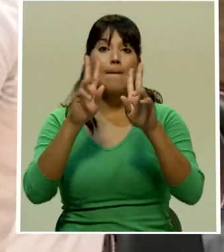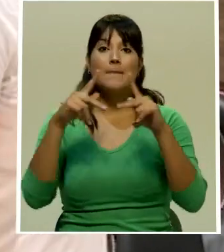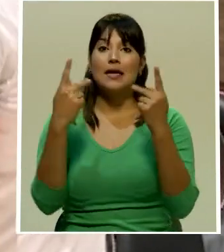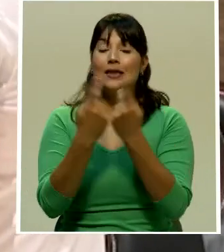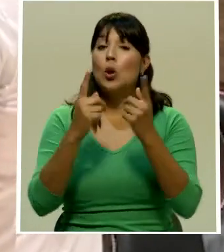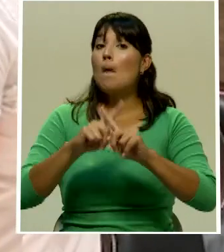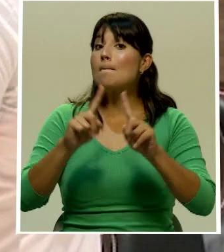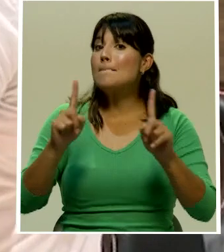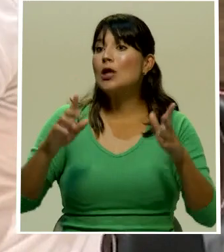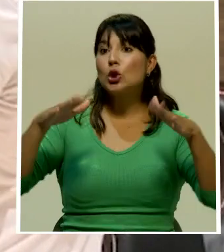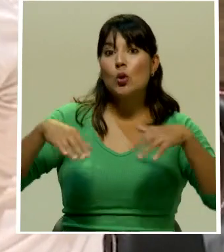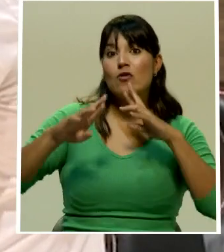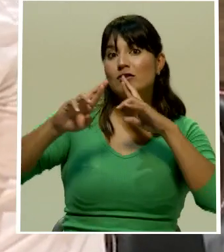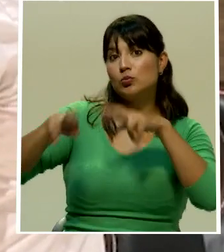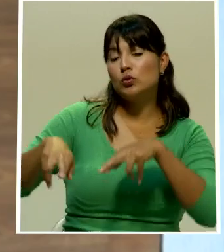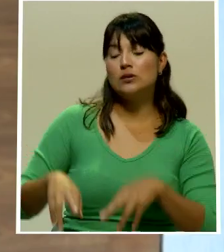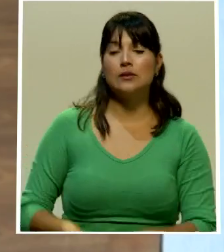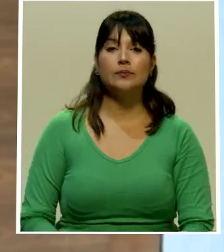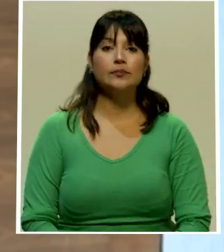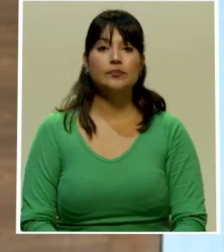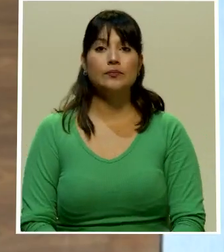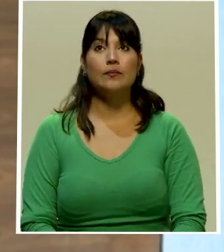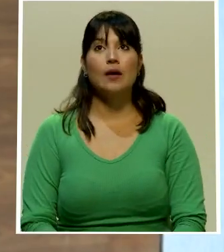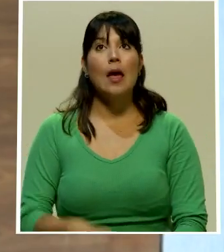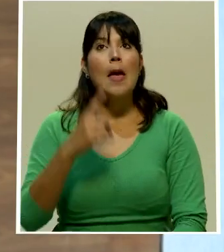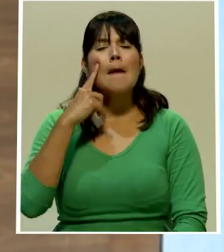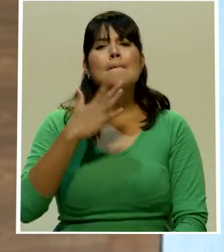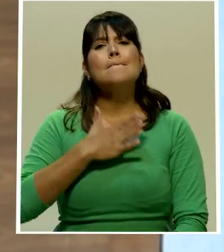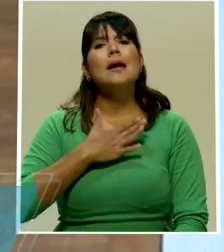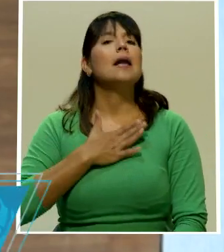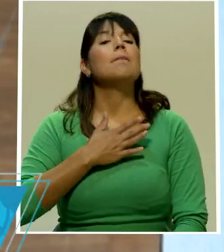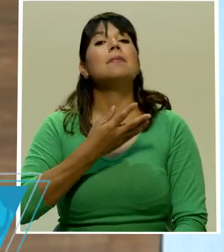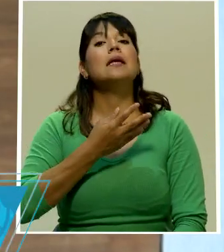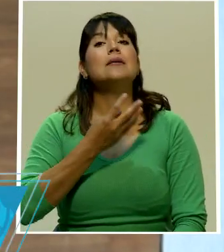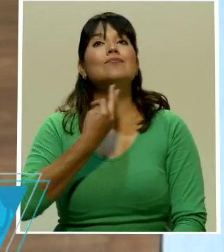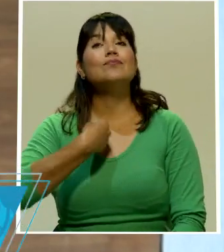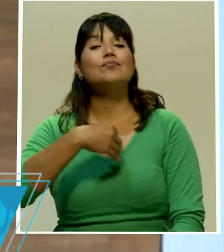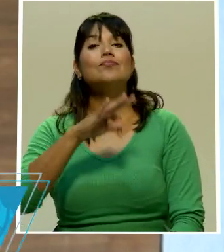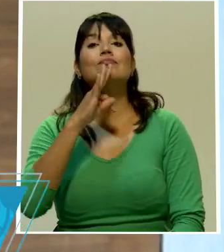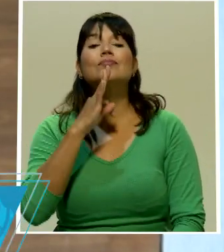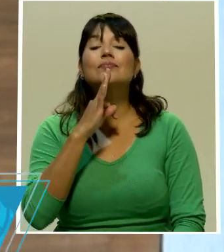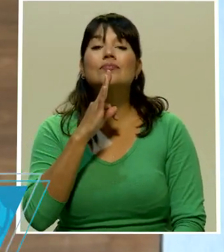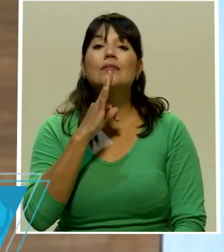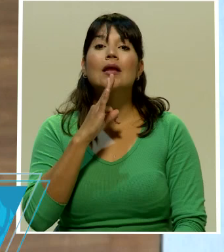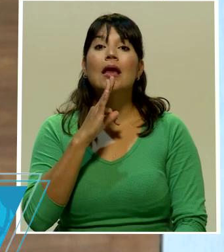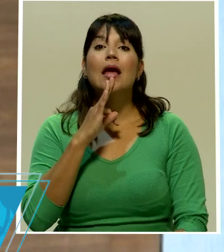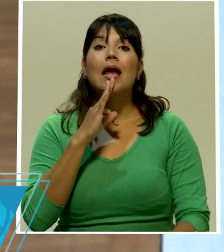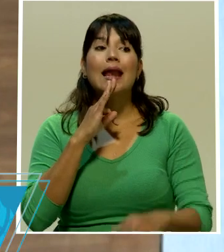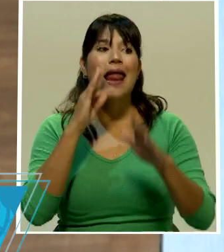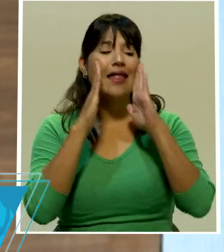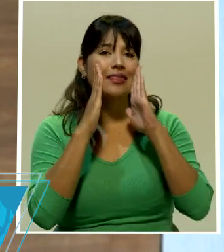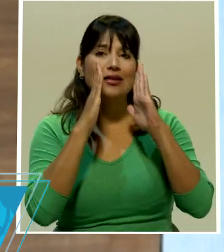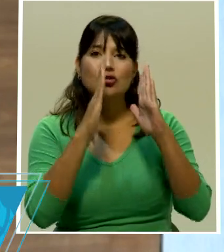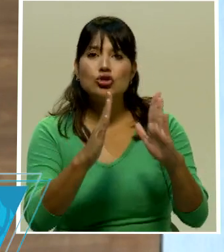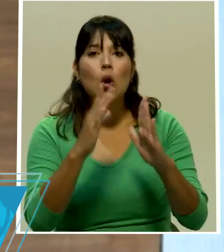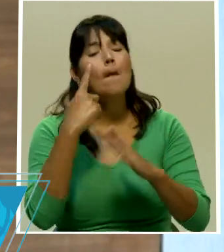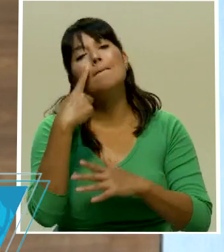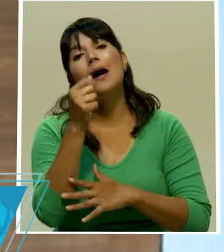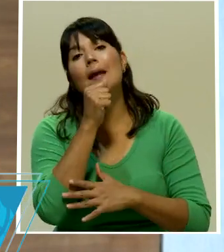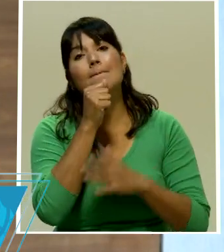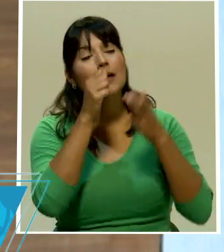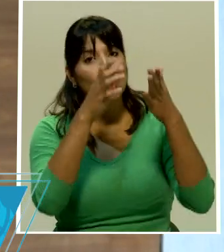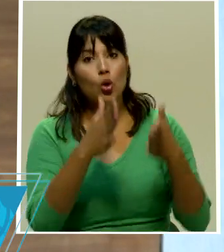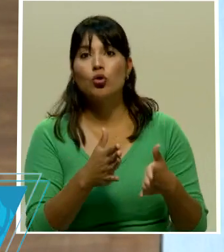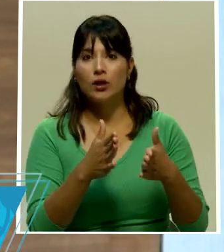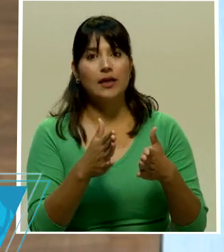no ha dado respuesta a los medios para mí es indignante el trato que se le está dando la prensa en este nuevo edificio no solamente las condiciones en